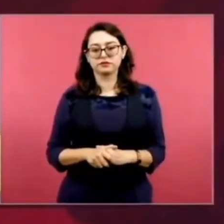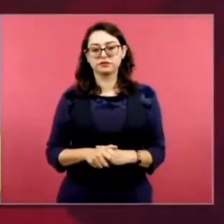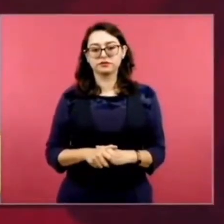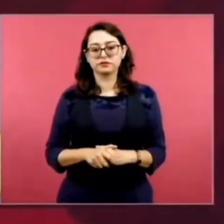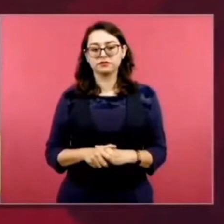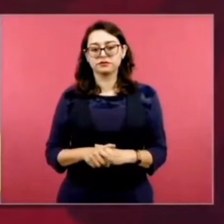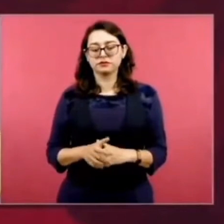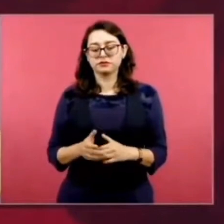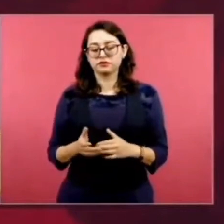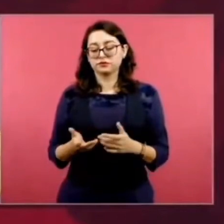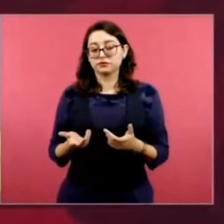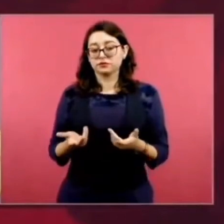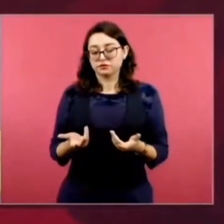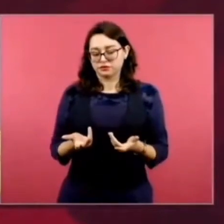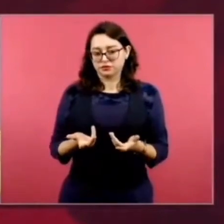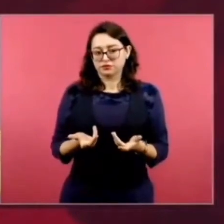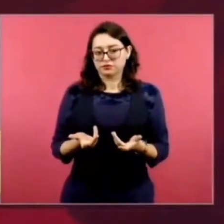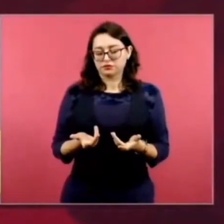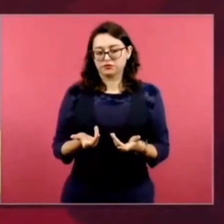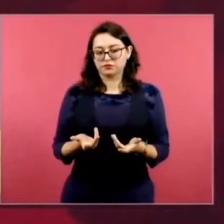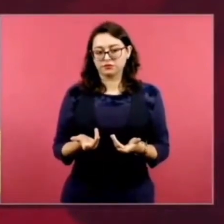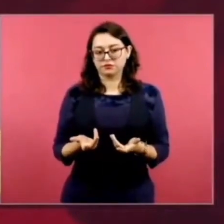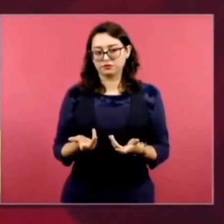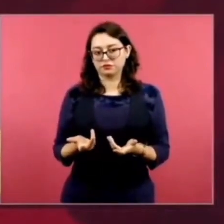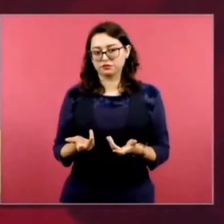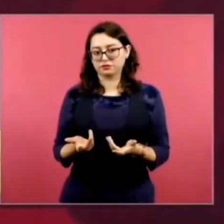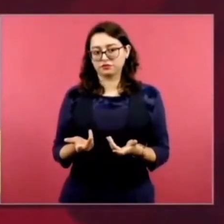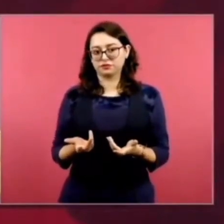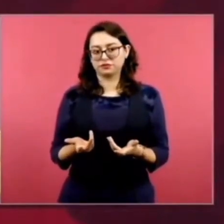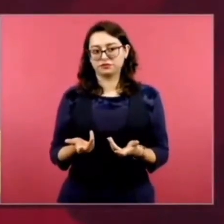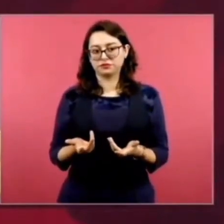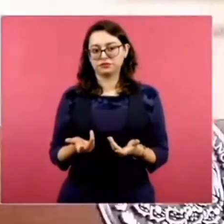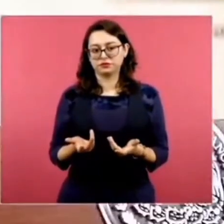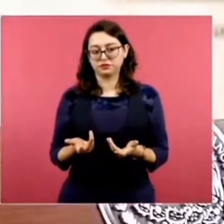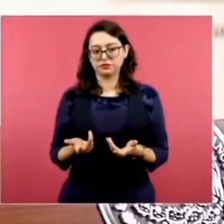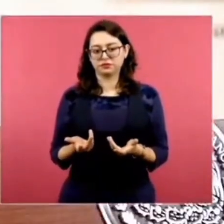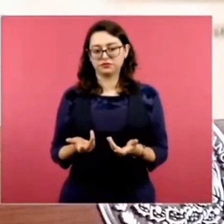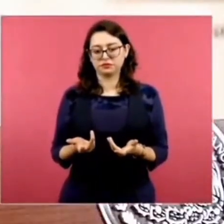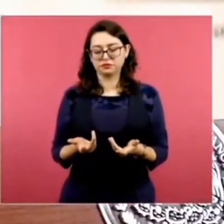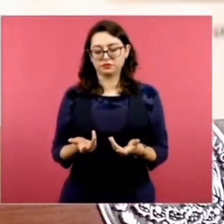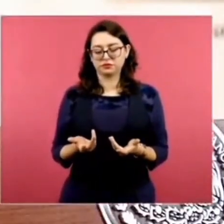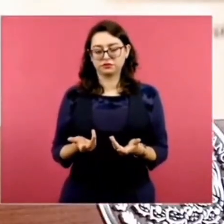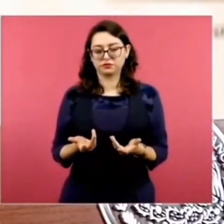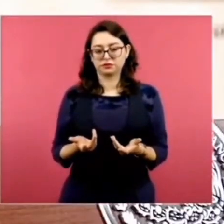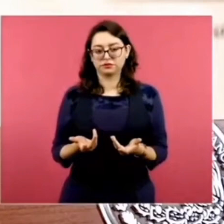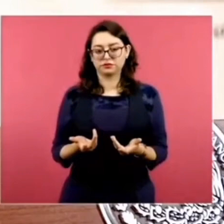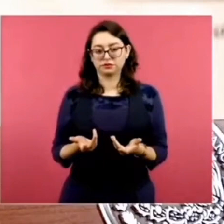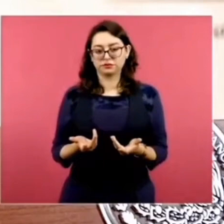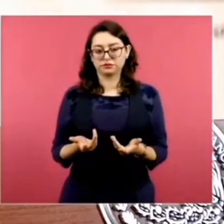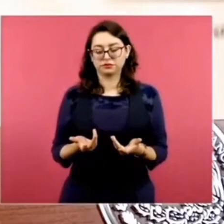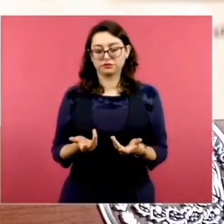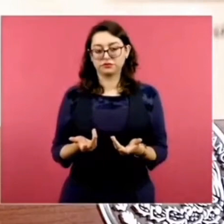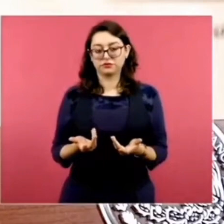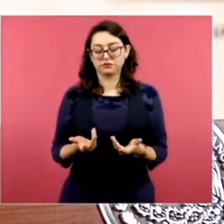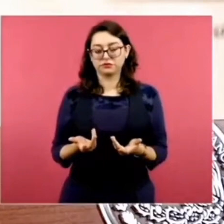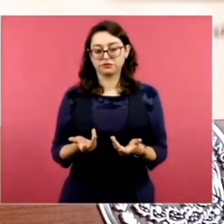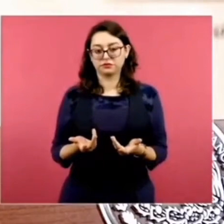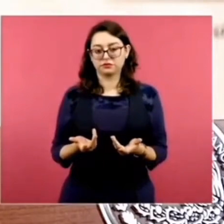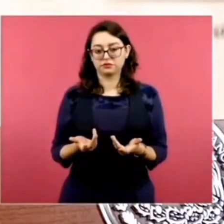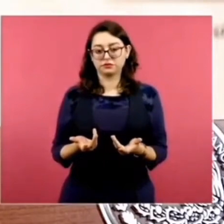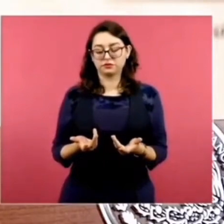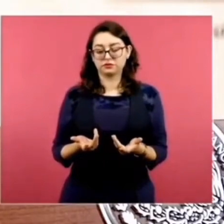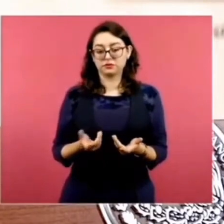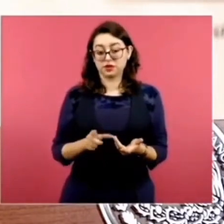pues, el paso de los barcos. Un buen gobernante